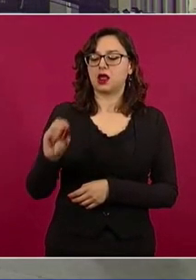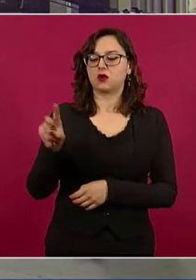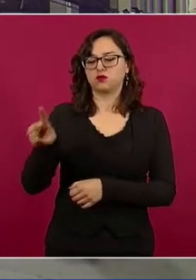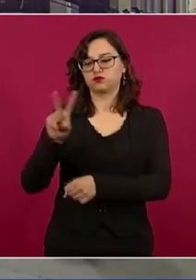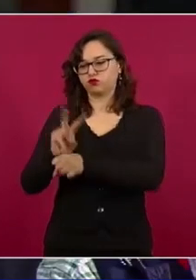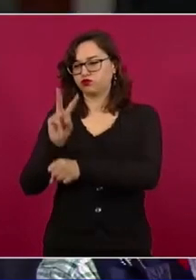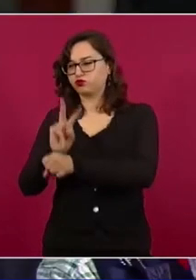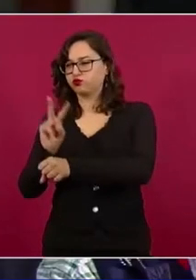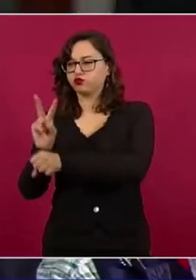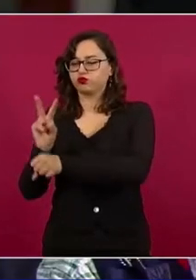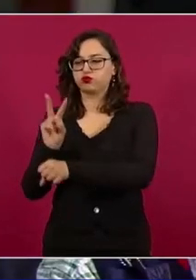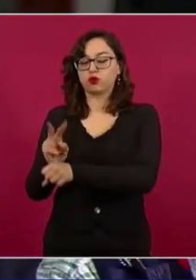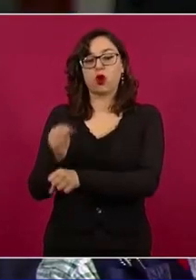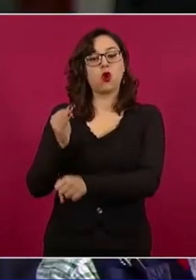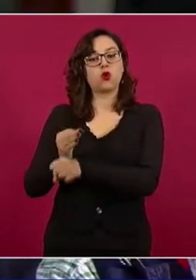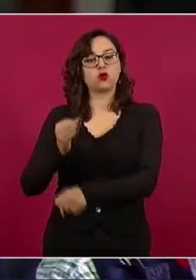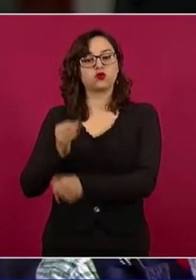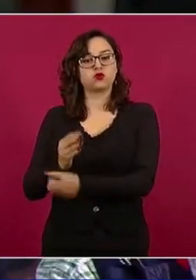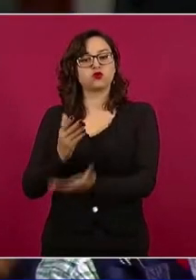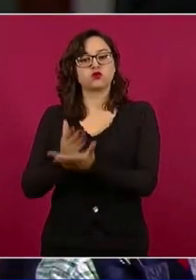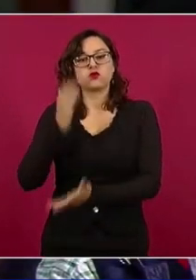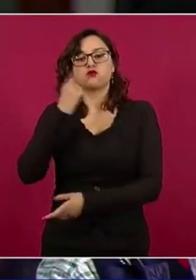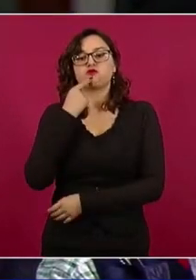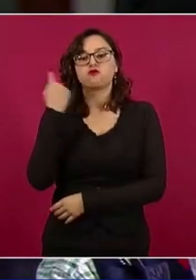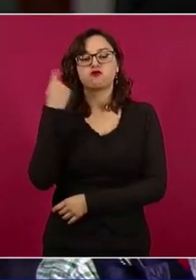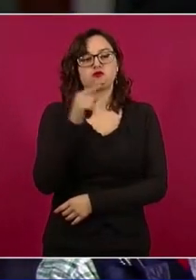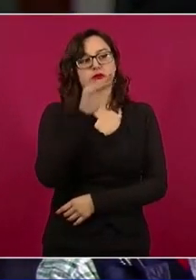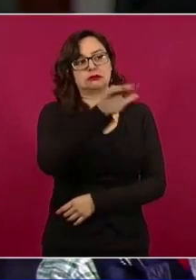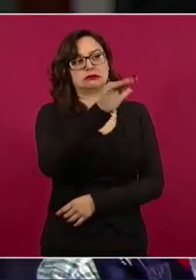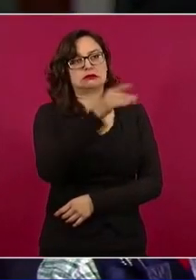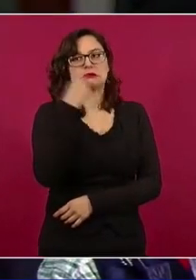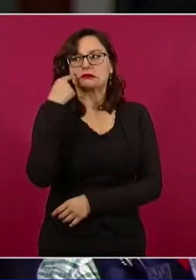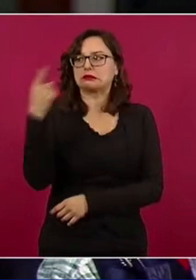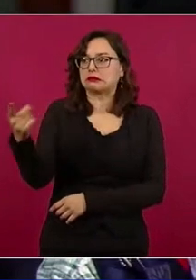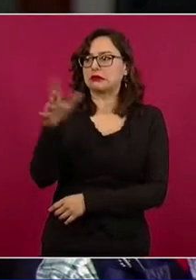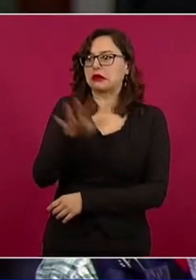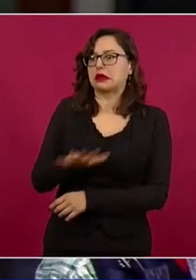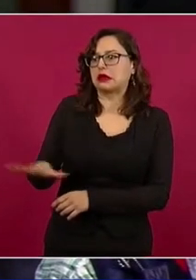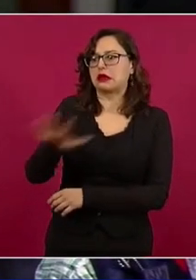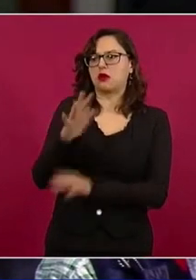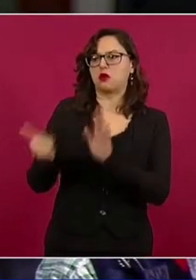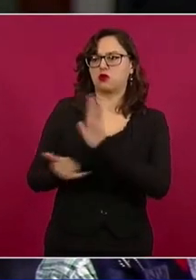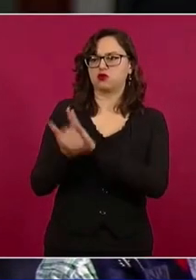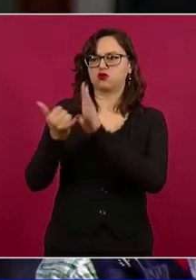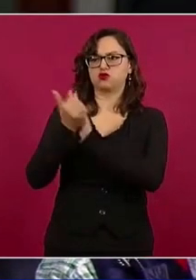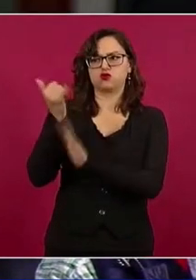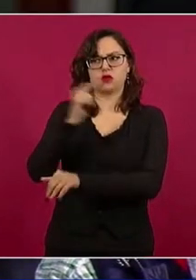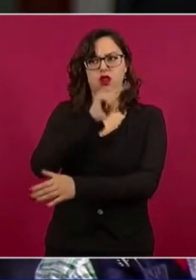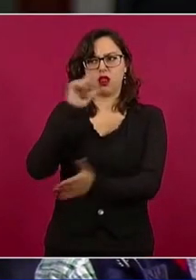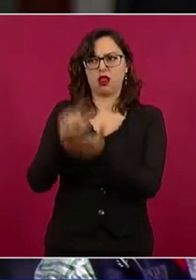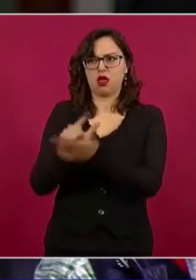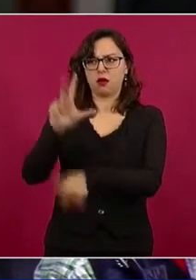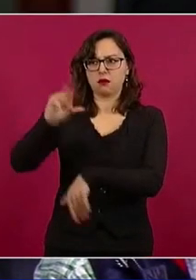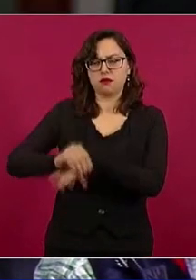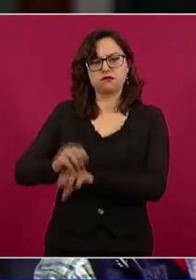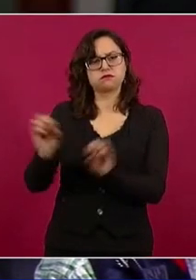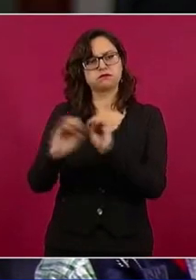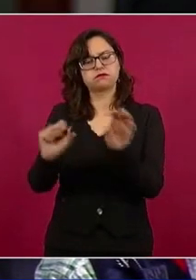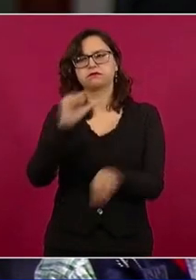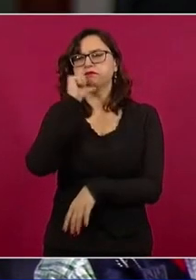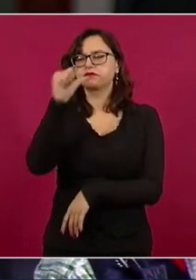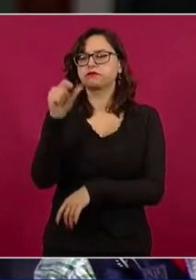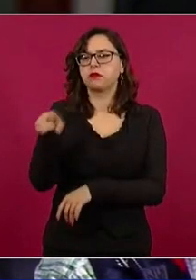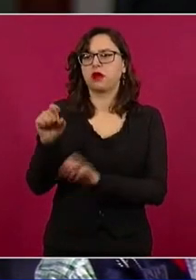están denunciando que hay obras de construcción irregulares en la zona. Son obras de un desarrollo